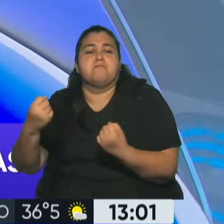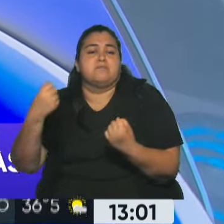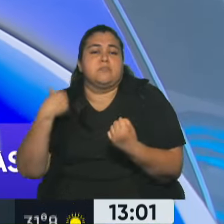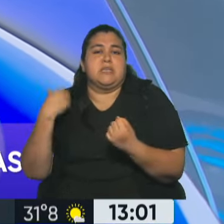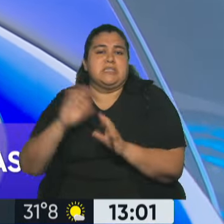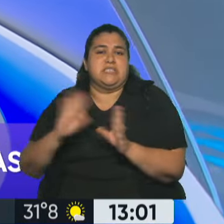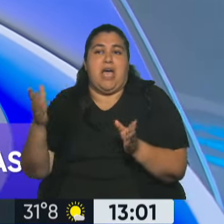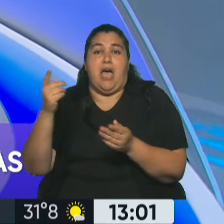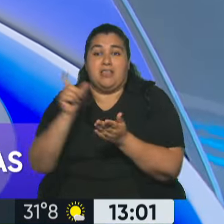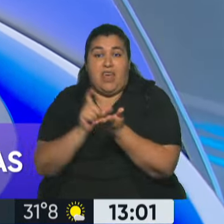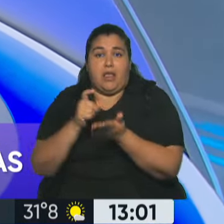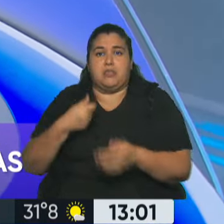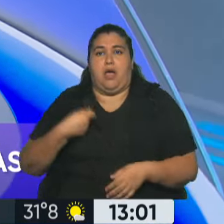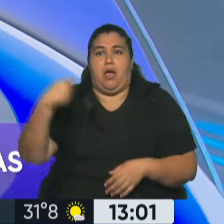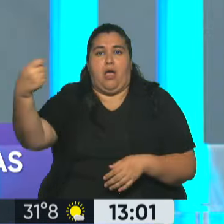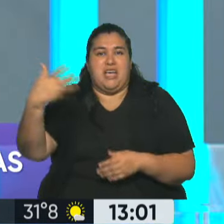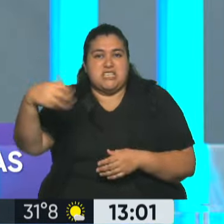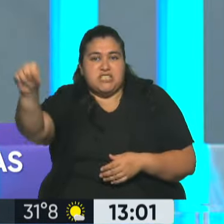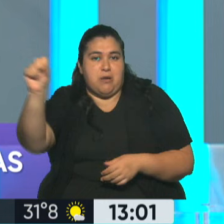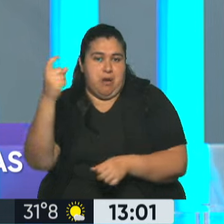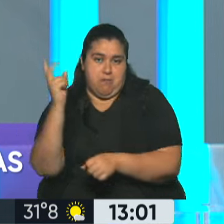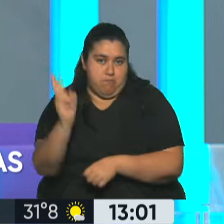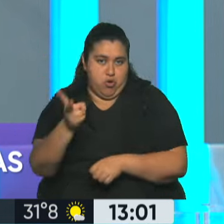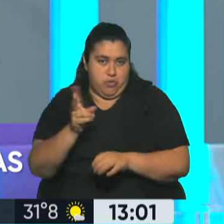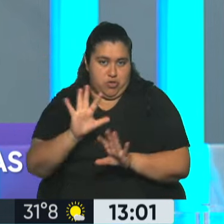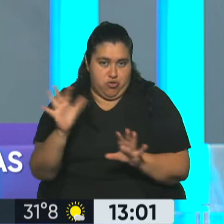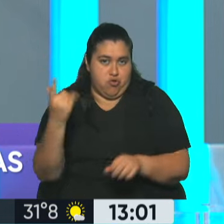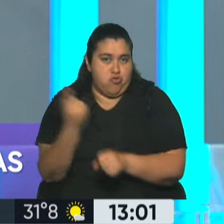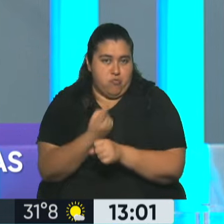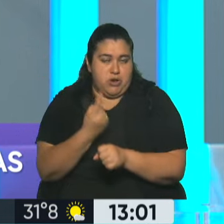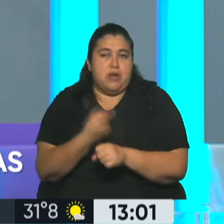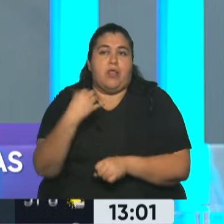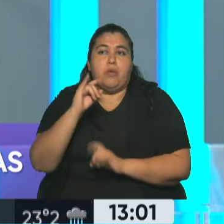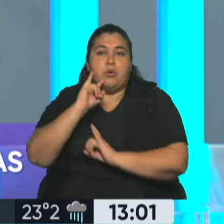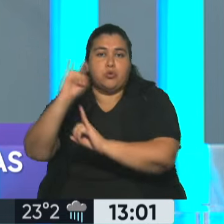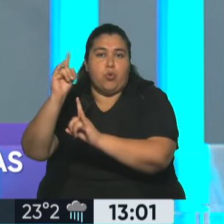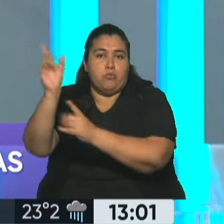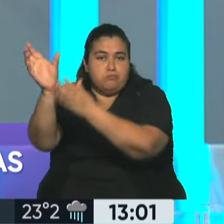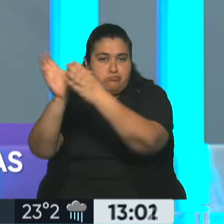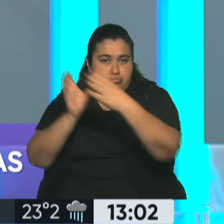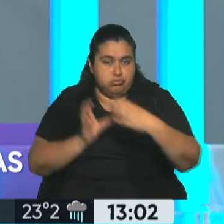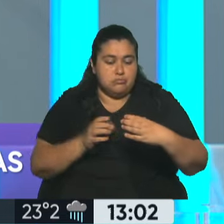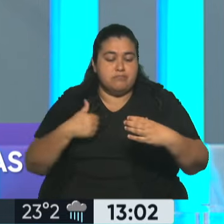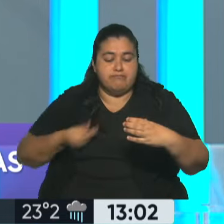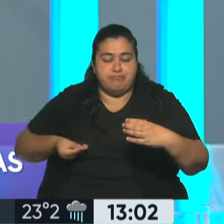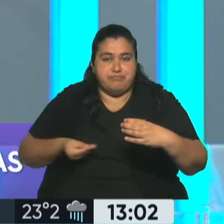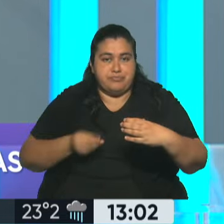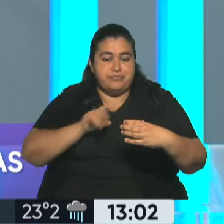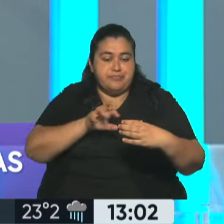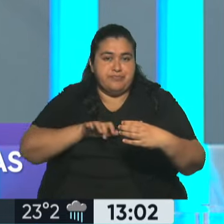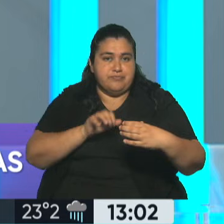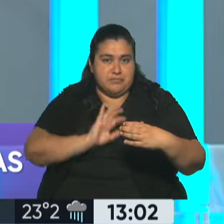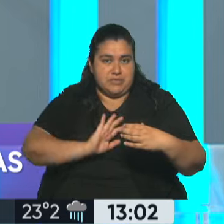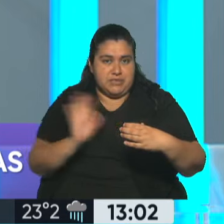más mi tarjeta de crédito o débito y mi documento, sino que tienen que traerme el postnet al auto y que yo haga todo. Básicamente, era muy